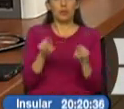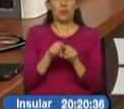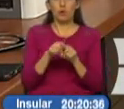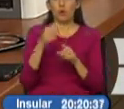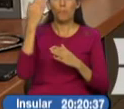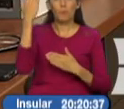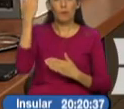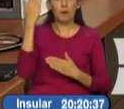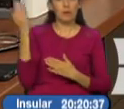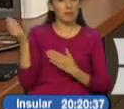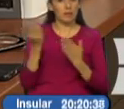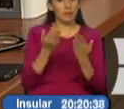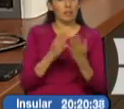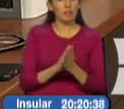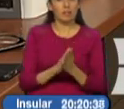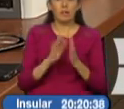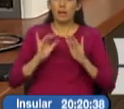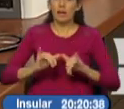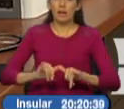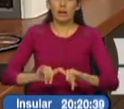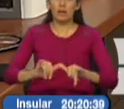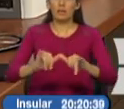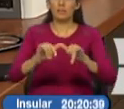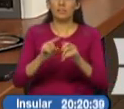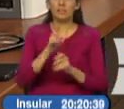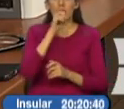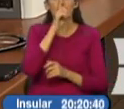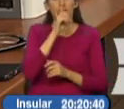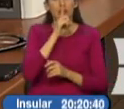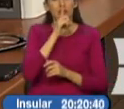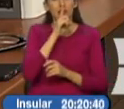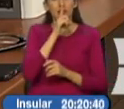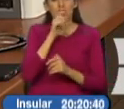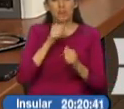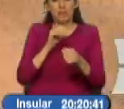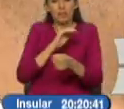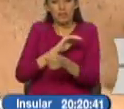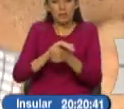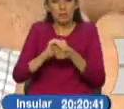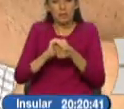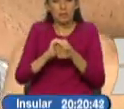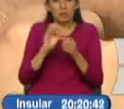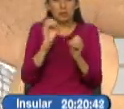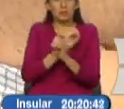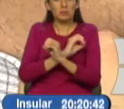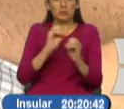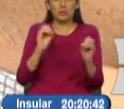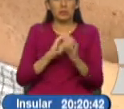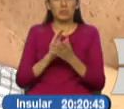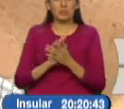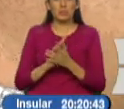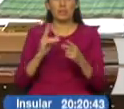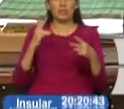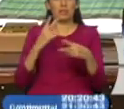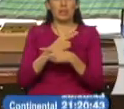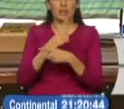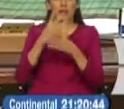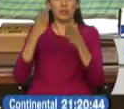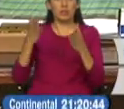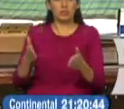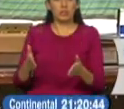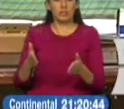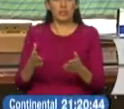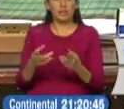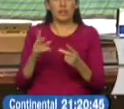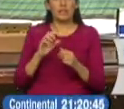ciudad realmente haya mantenido una situación totalmente de pasividad. El también concejal de país Patricio Uvidia concuerda con